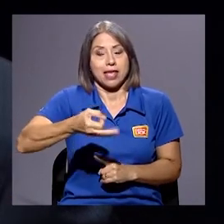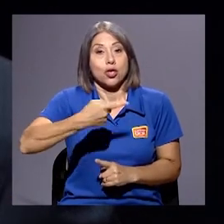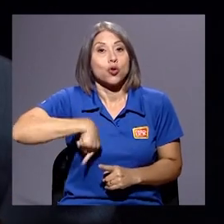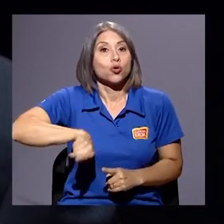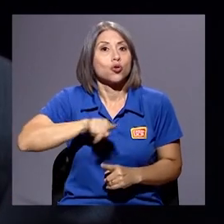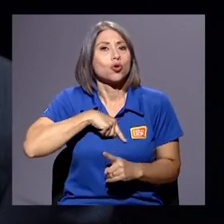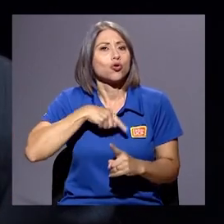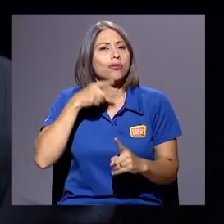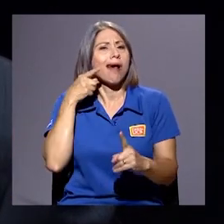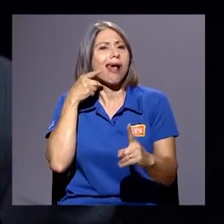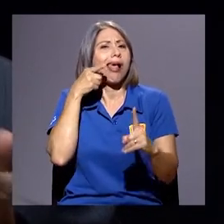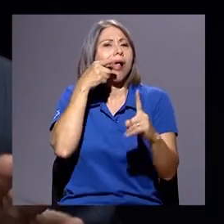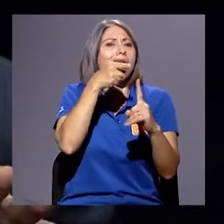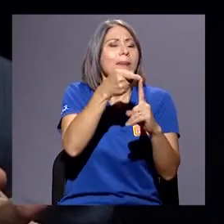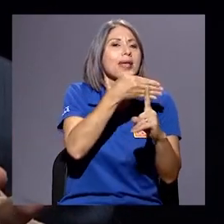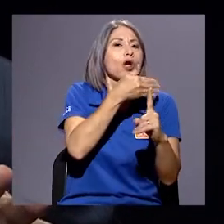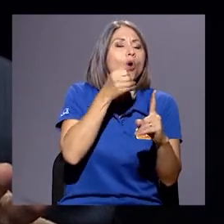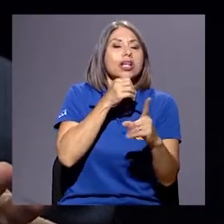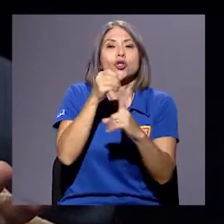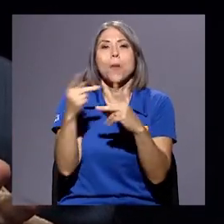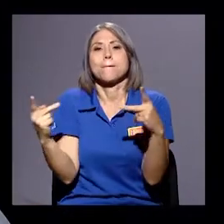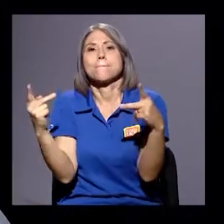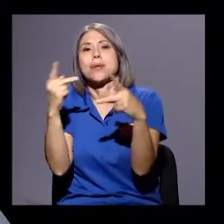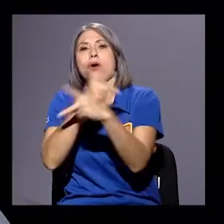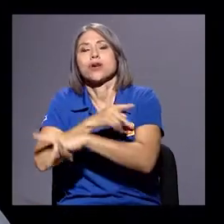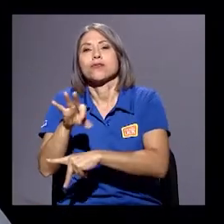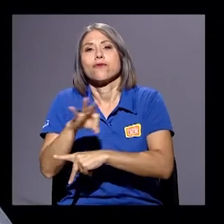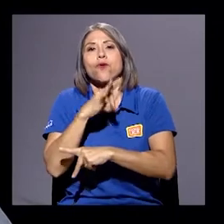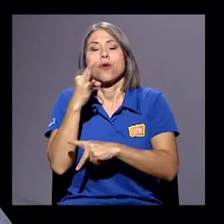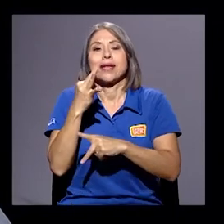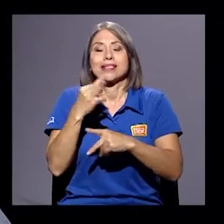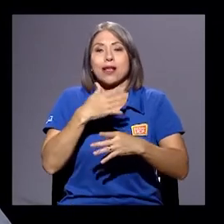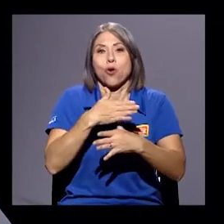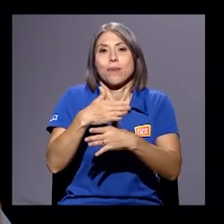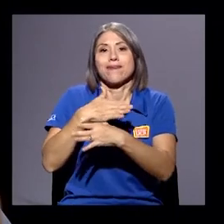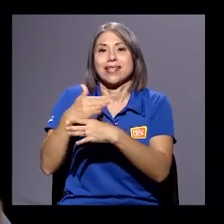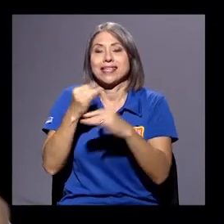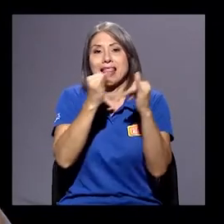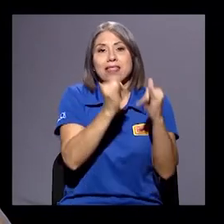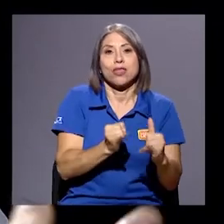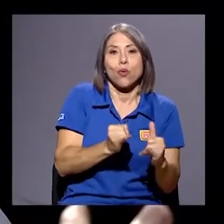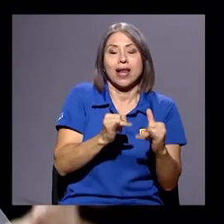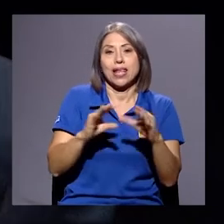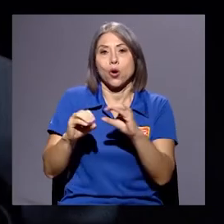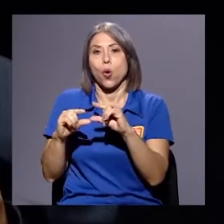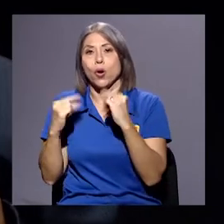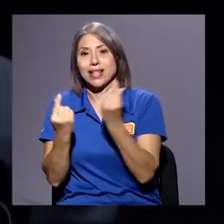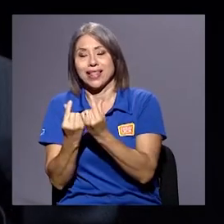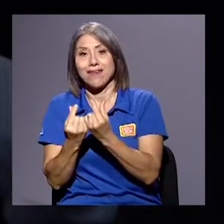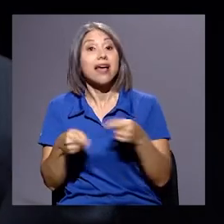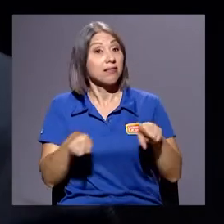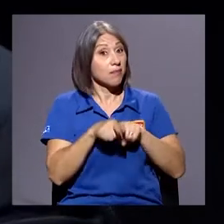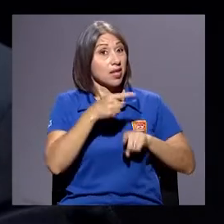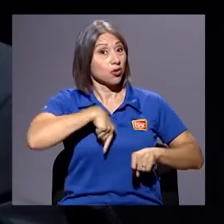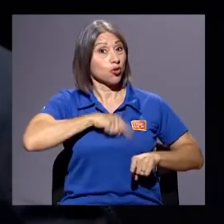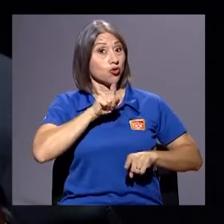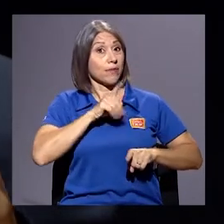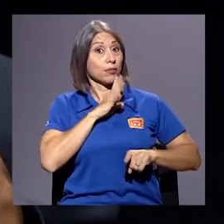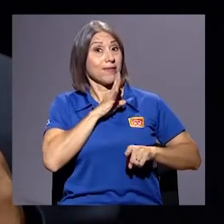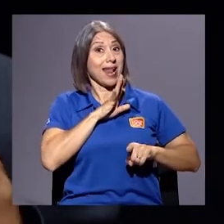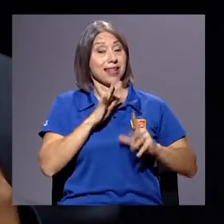condiciones de existencia individual y colectiva. Y de ser consecuentes con la democracia. A ser consecuentes. Hay una frase muy bella de Shakespeare,